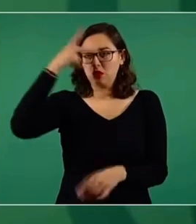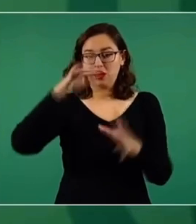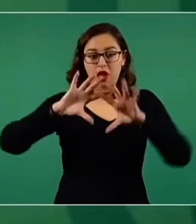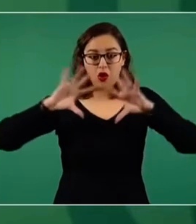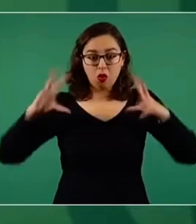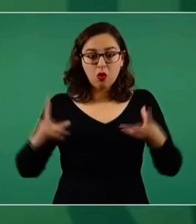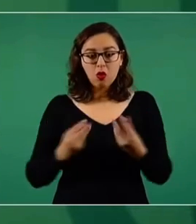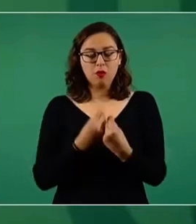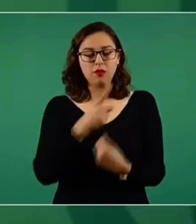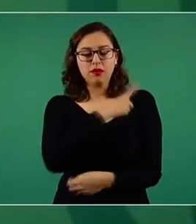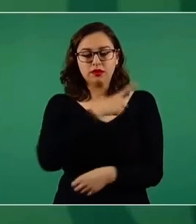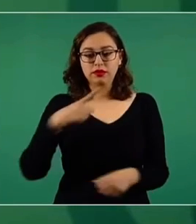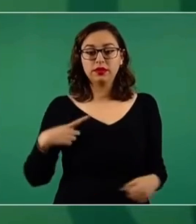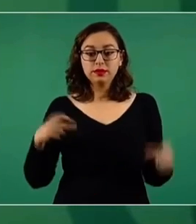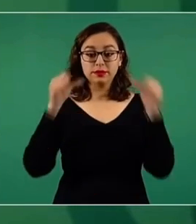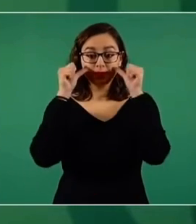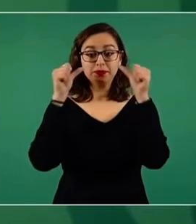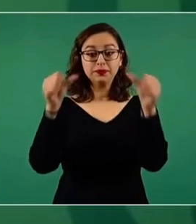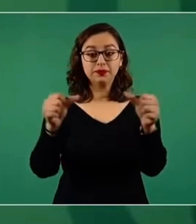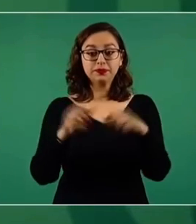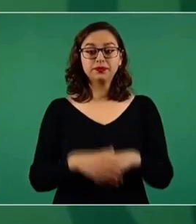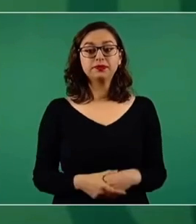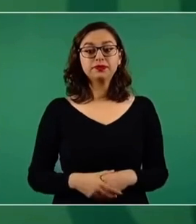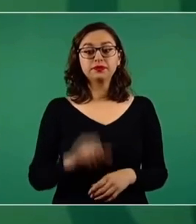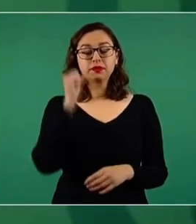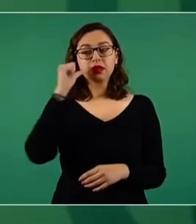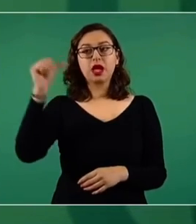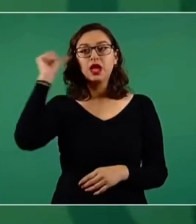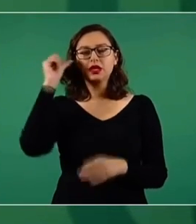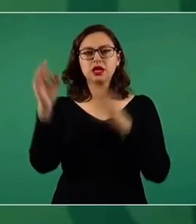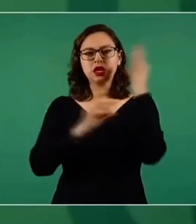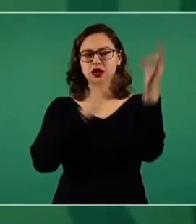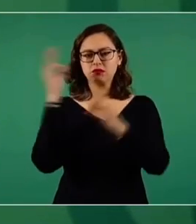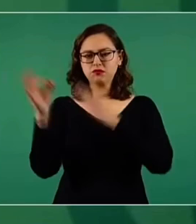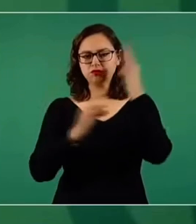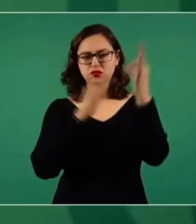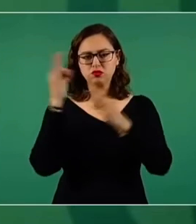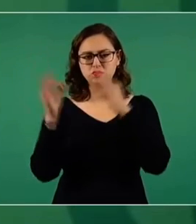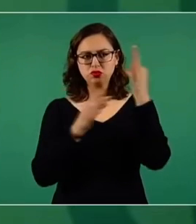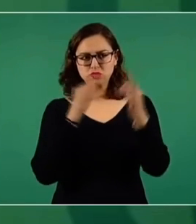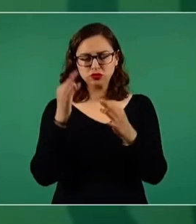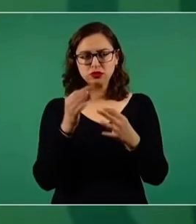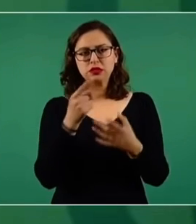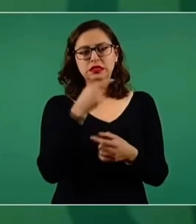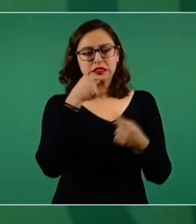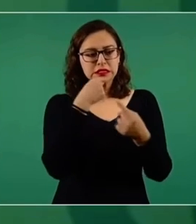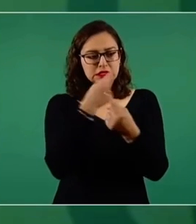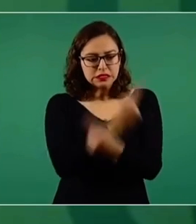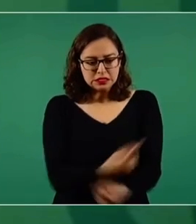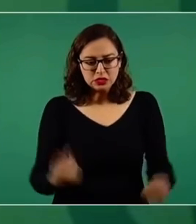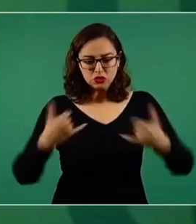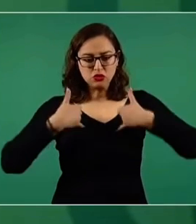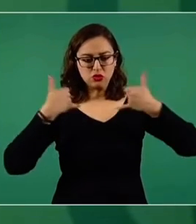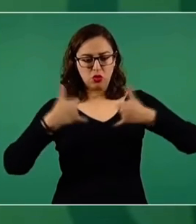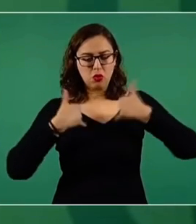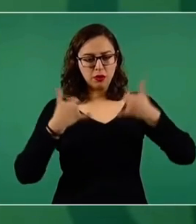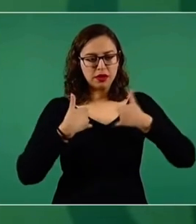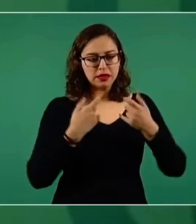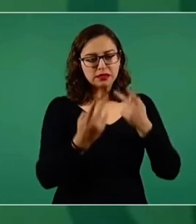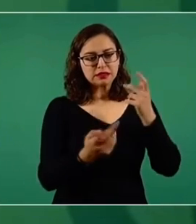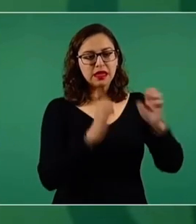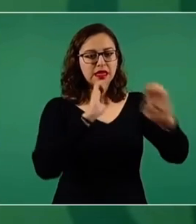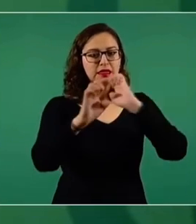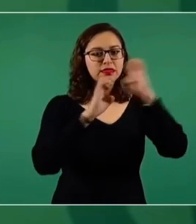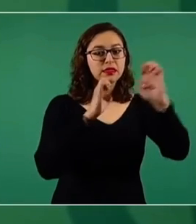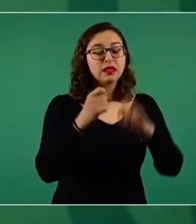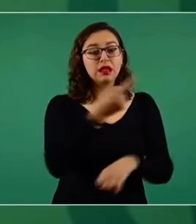Y que yo ayer que veía las noticias y escuchaba algunas entrevistas que hicieron algunos niños y algunos jóvenes, me emocionaba mucho cuando los niños